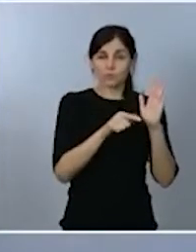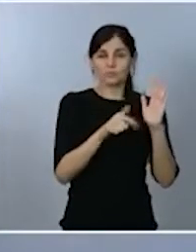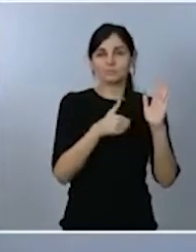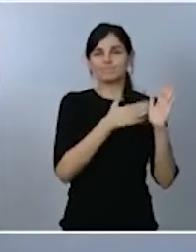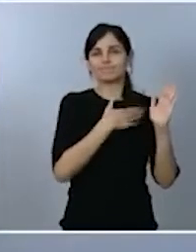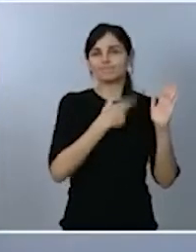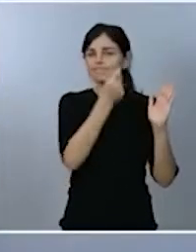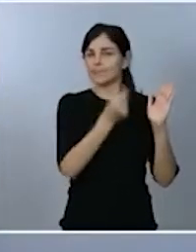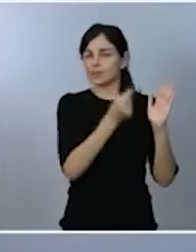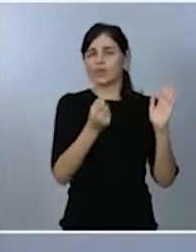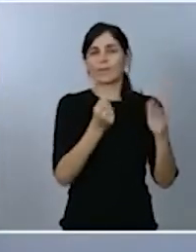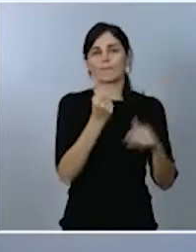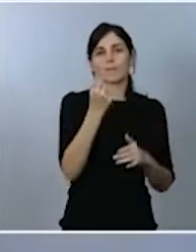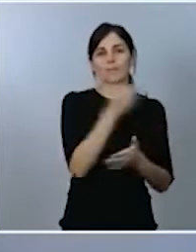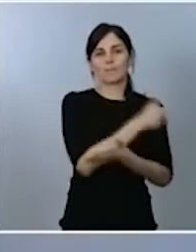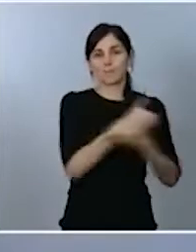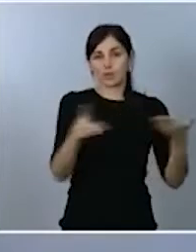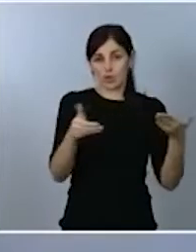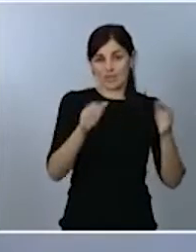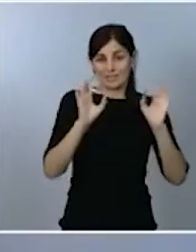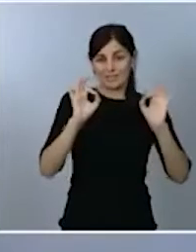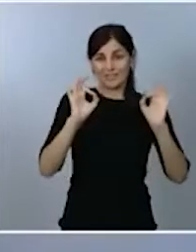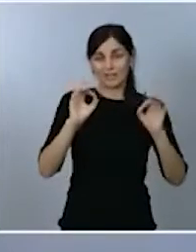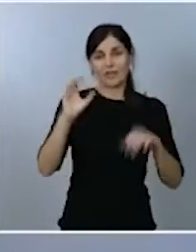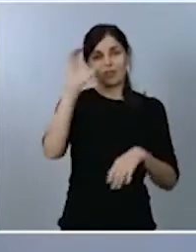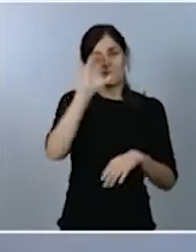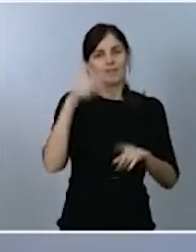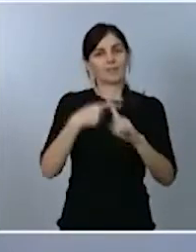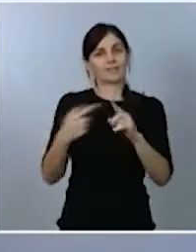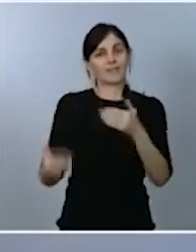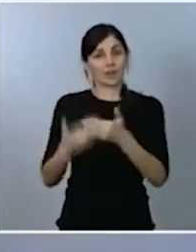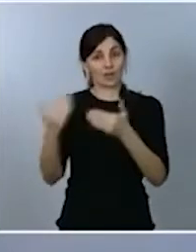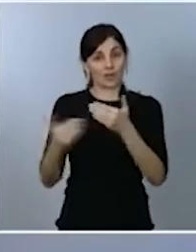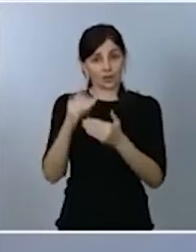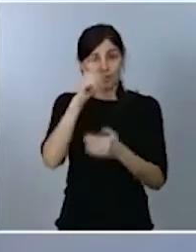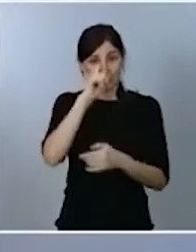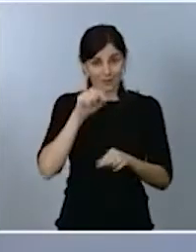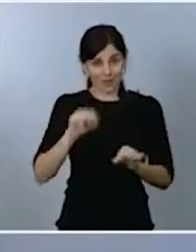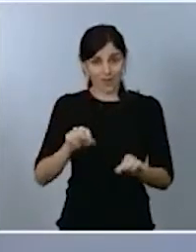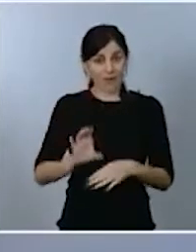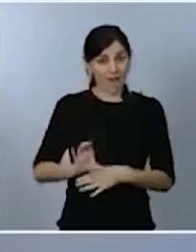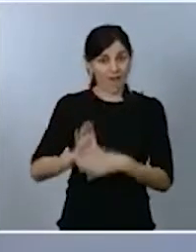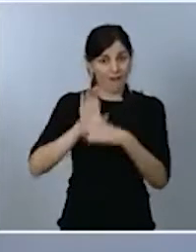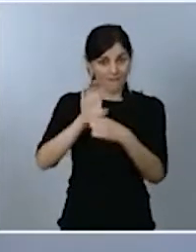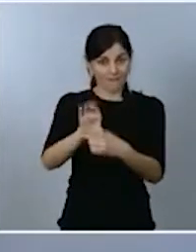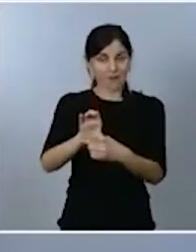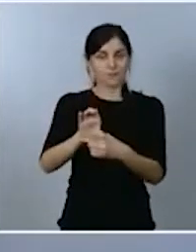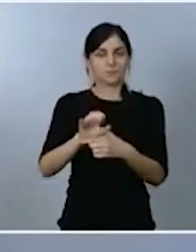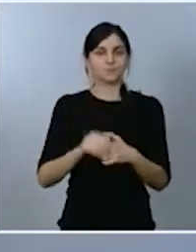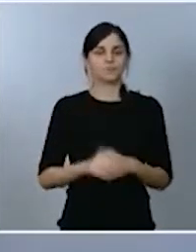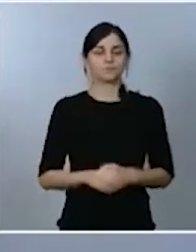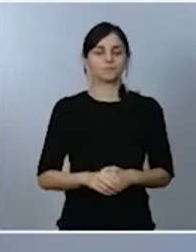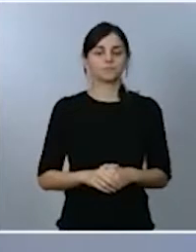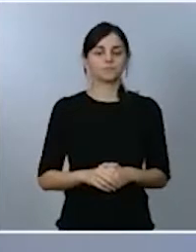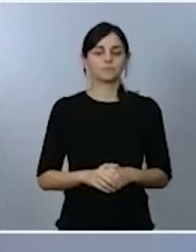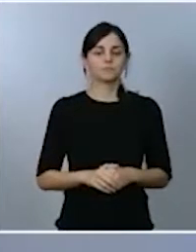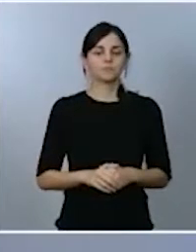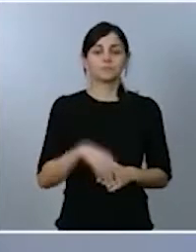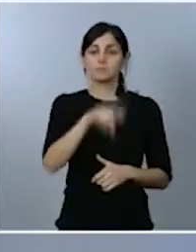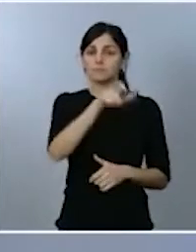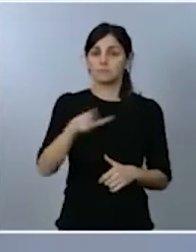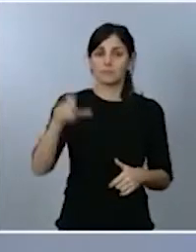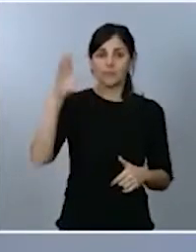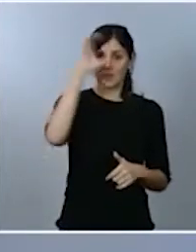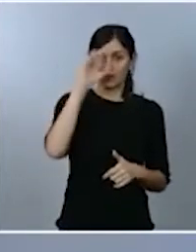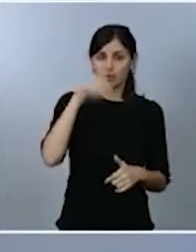innovación para la parte que corresponde a este año. Como todos los científicos de este país saben, esta